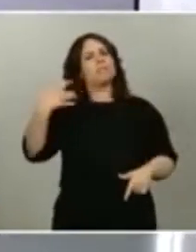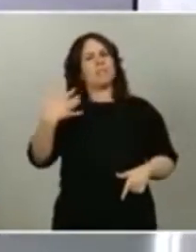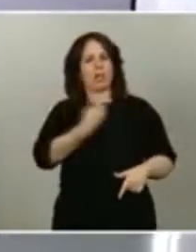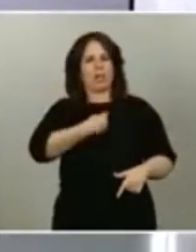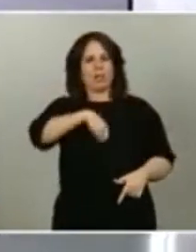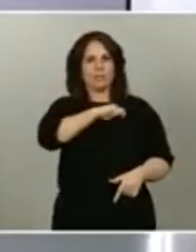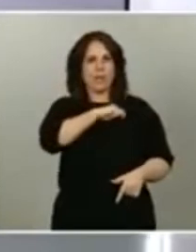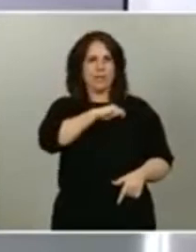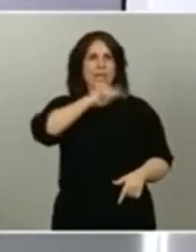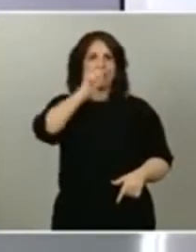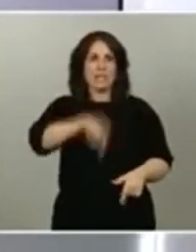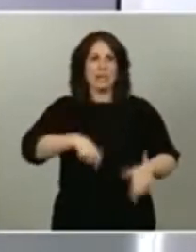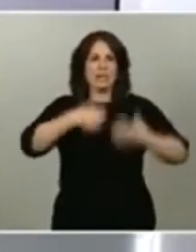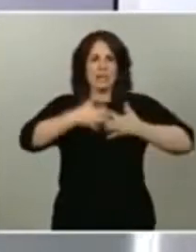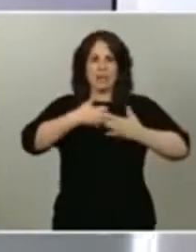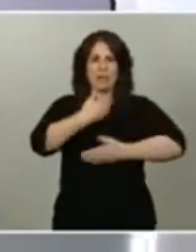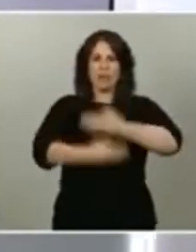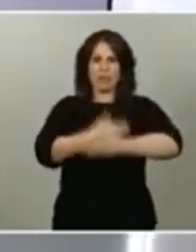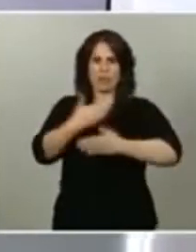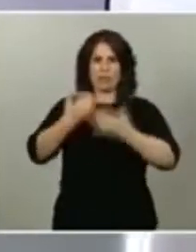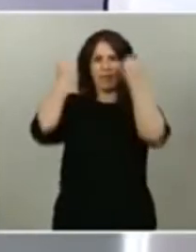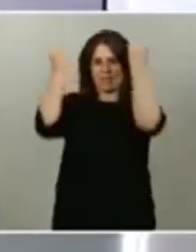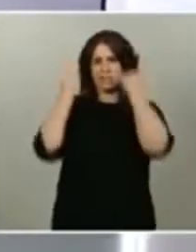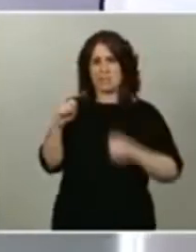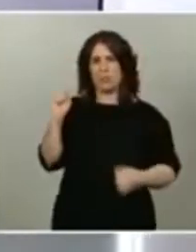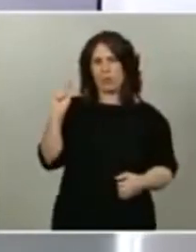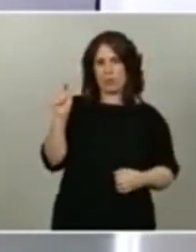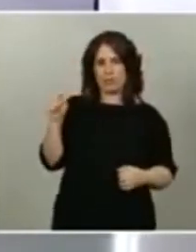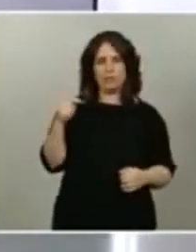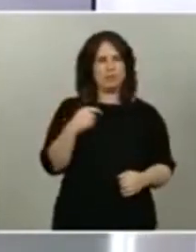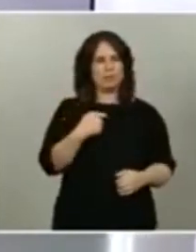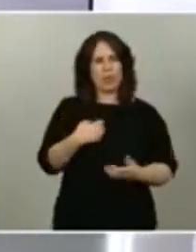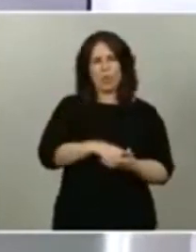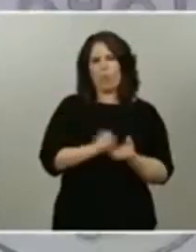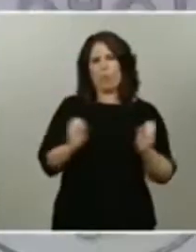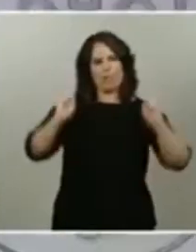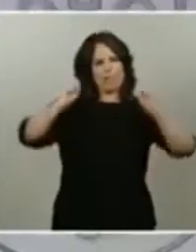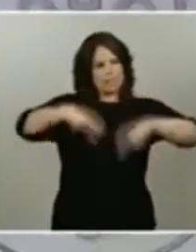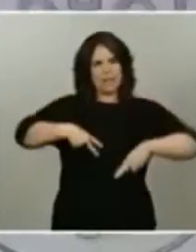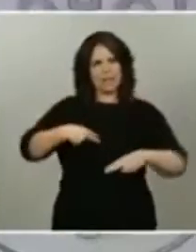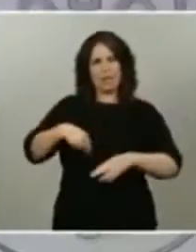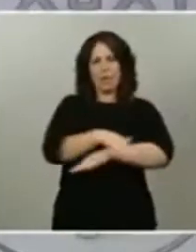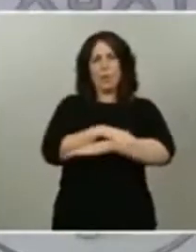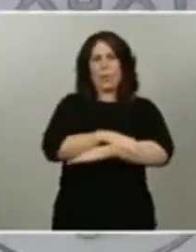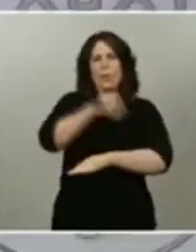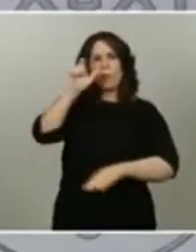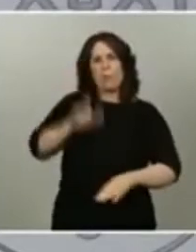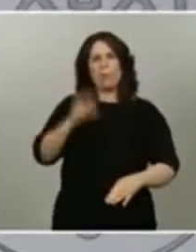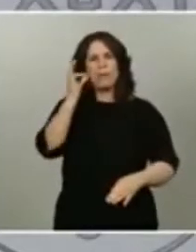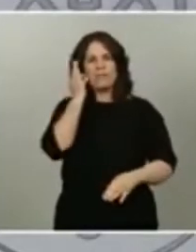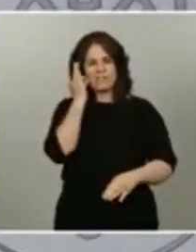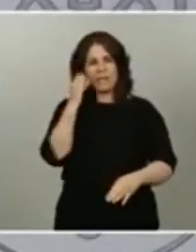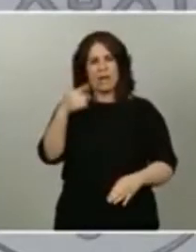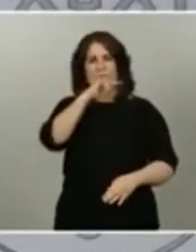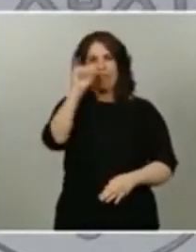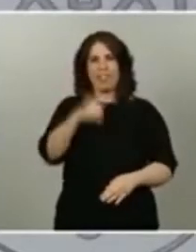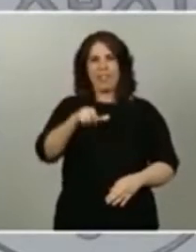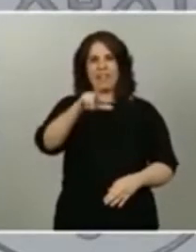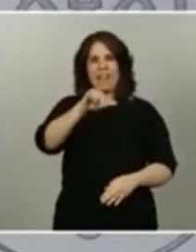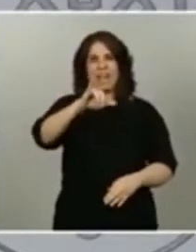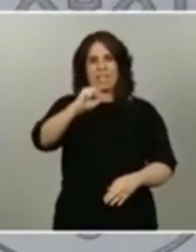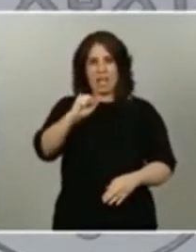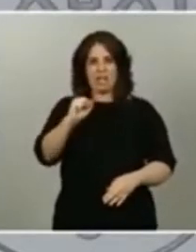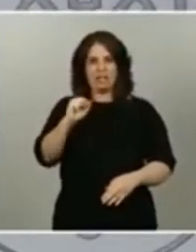el funcionamiento de esas instituciones no tengo ninguna duda de que de que la ministra González de Laya sería una magnífica candidata